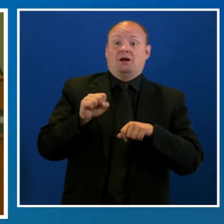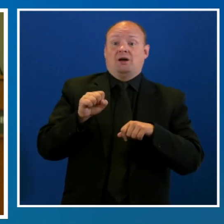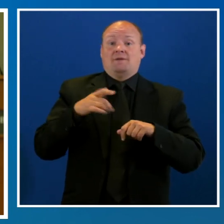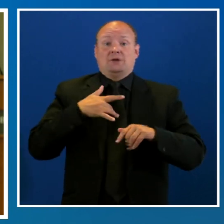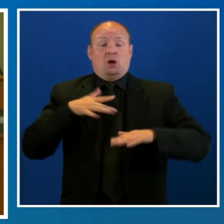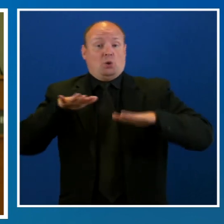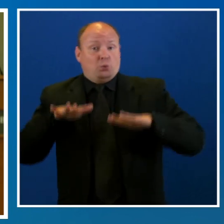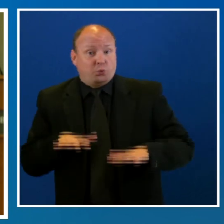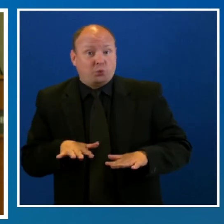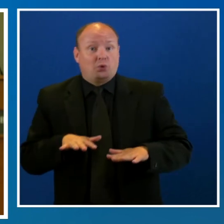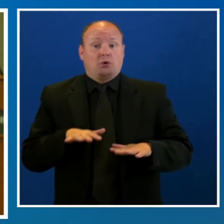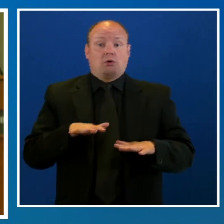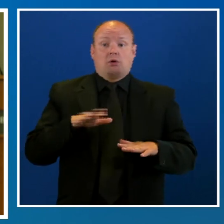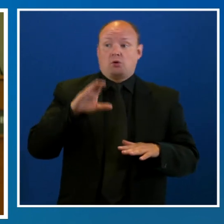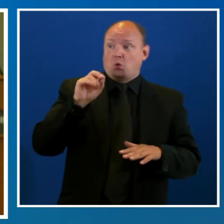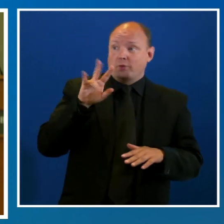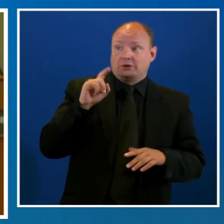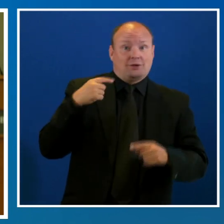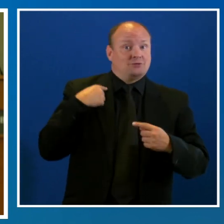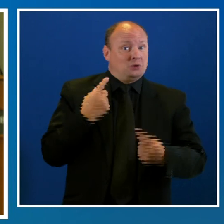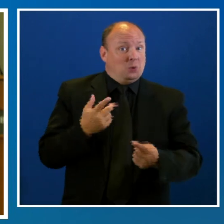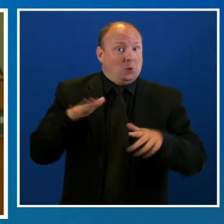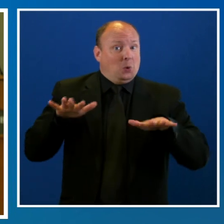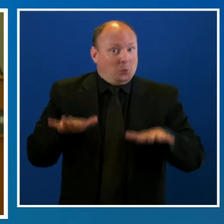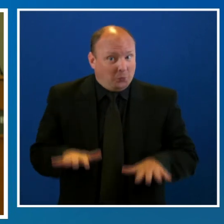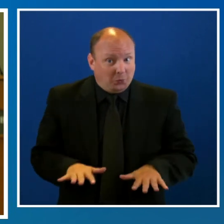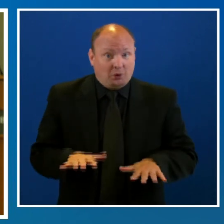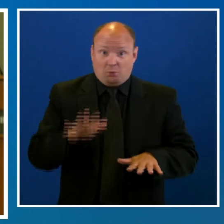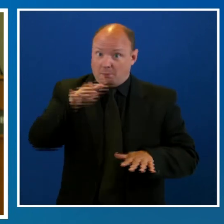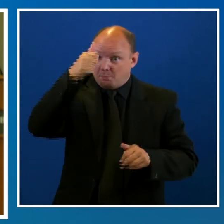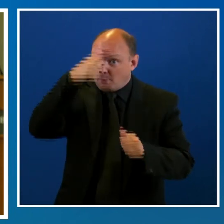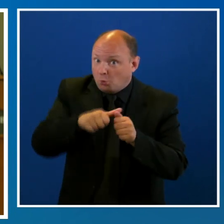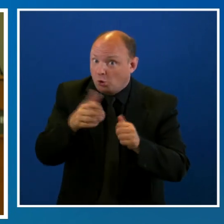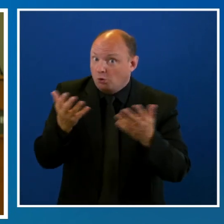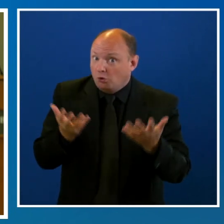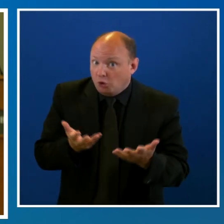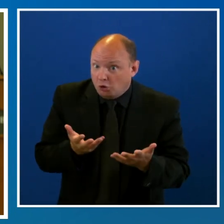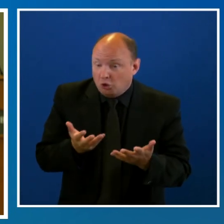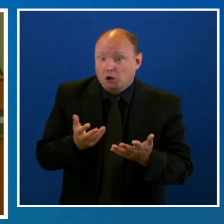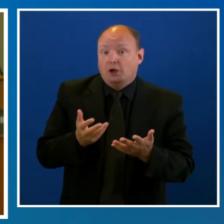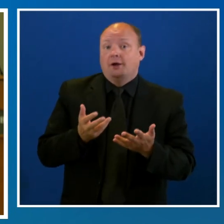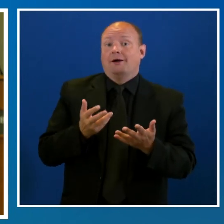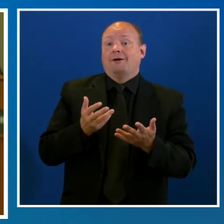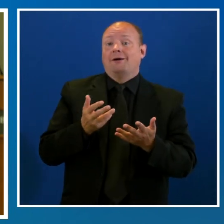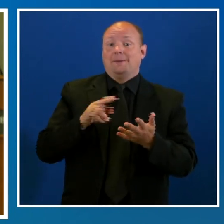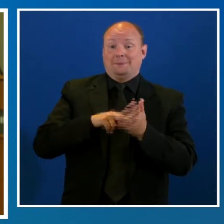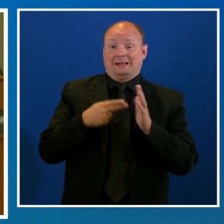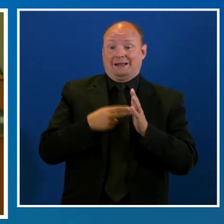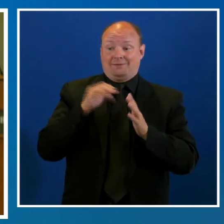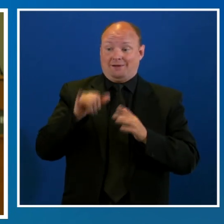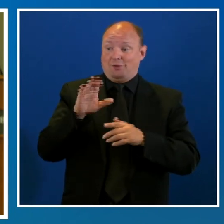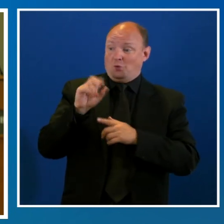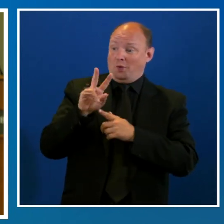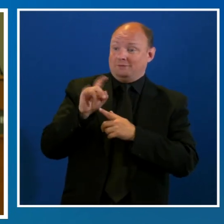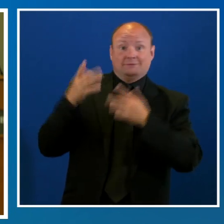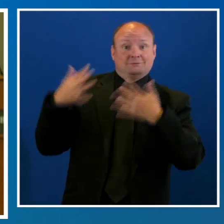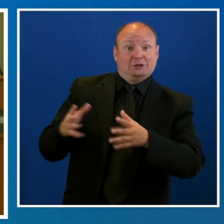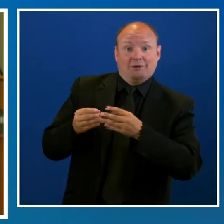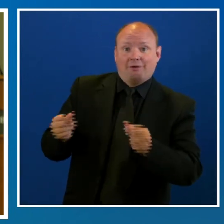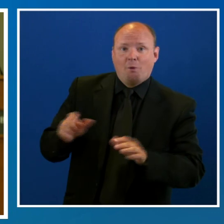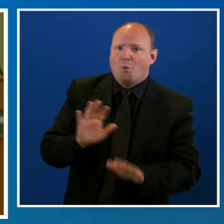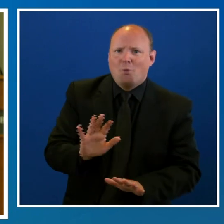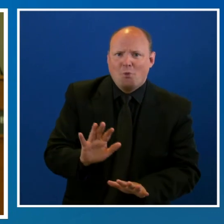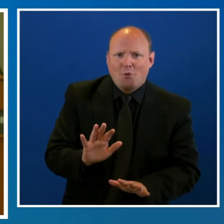para detener la propagación de COVID-19, es importante tener en cuenta que la amenaza de este virus no ha desaparecido de la noche a la mañana.